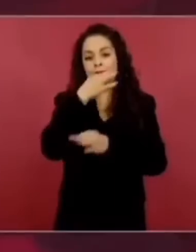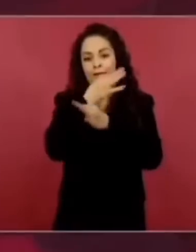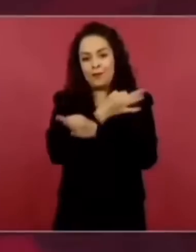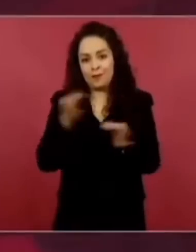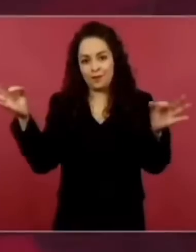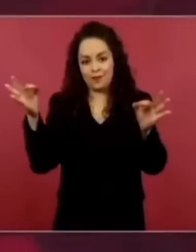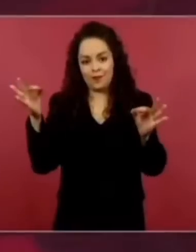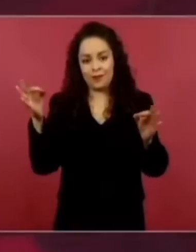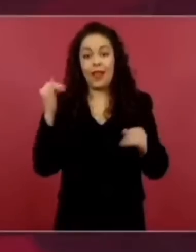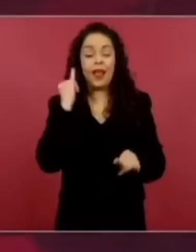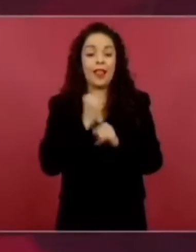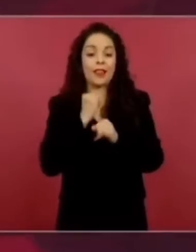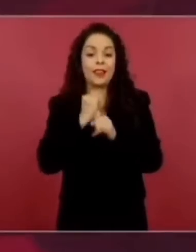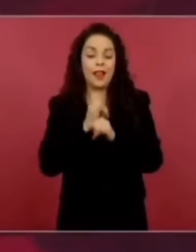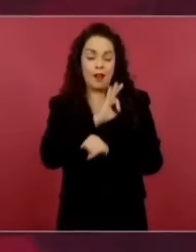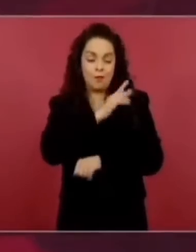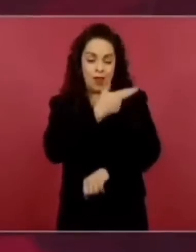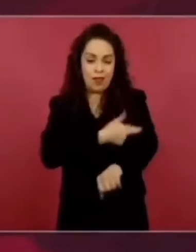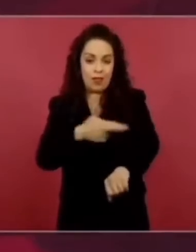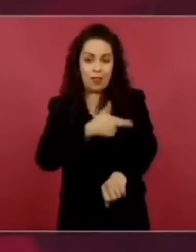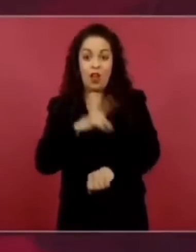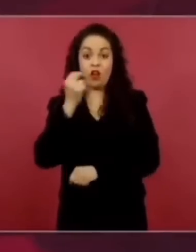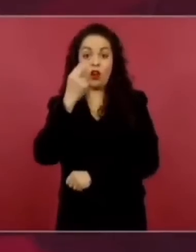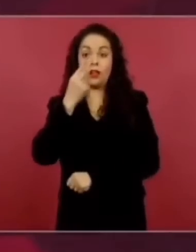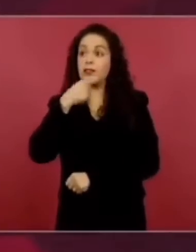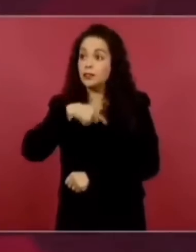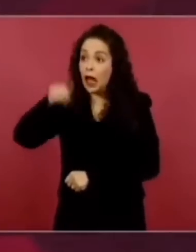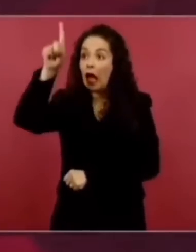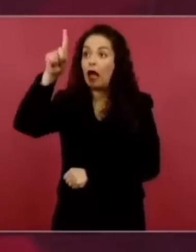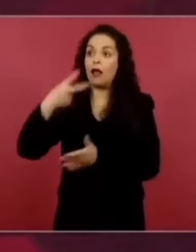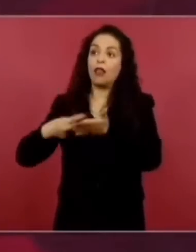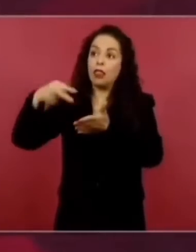internet, ya no hay que hacer todo el trámite,